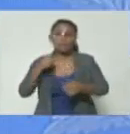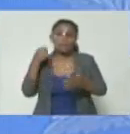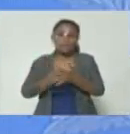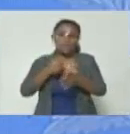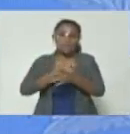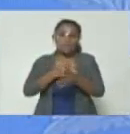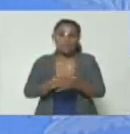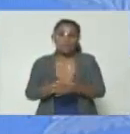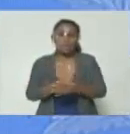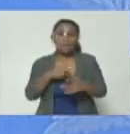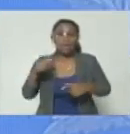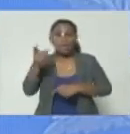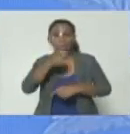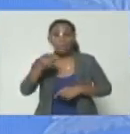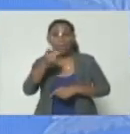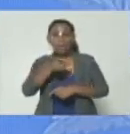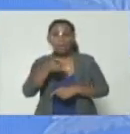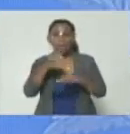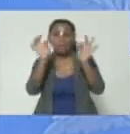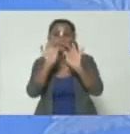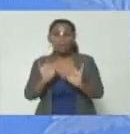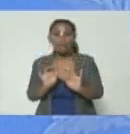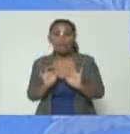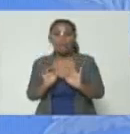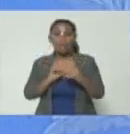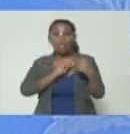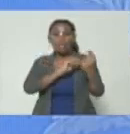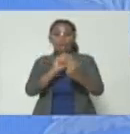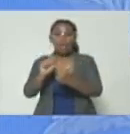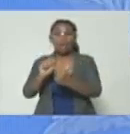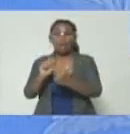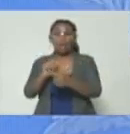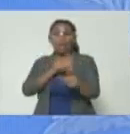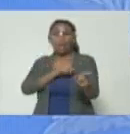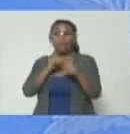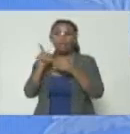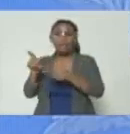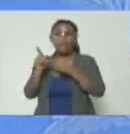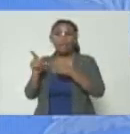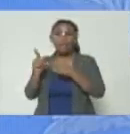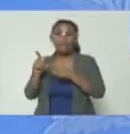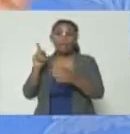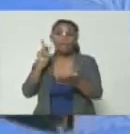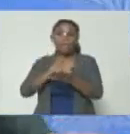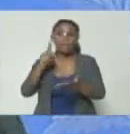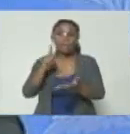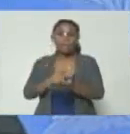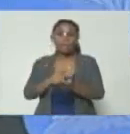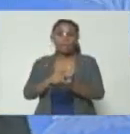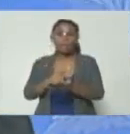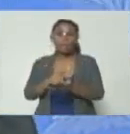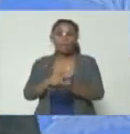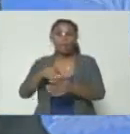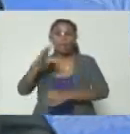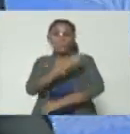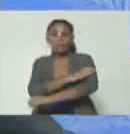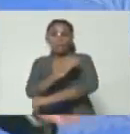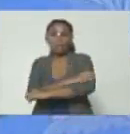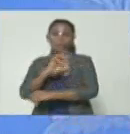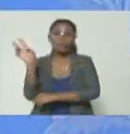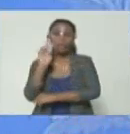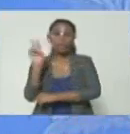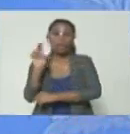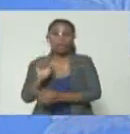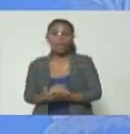que es buscar mecanismos de diálogo con aquellos que participan en la oposición venezolana